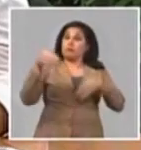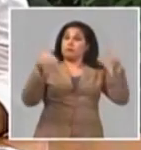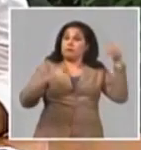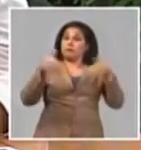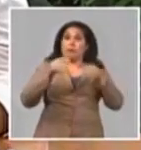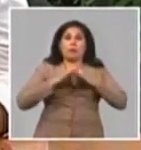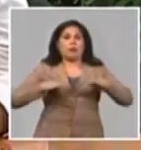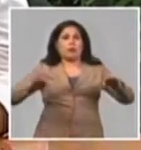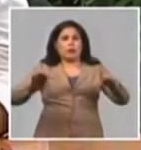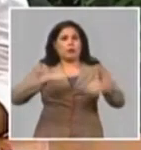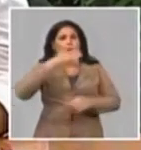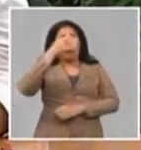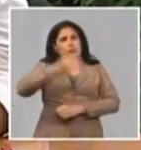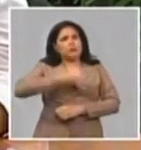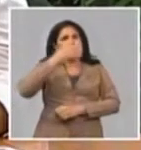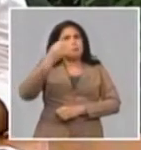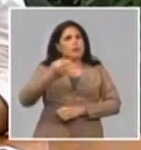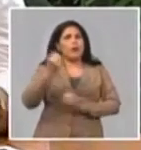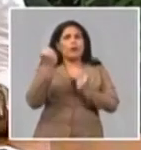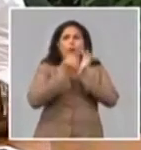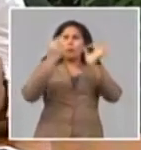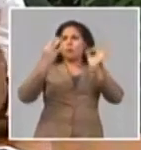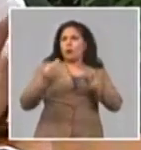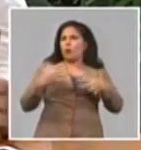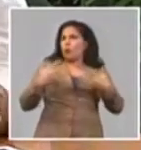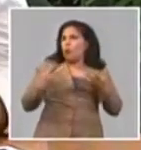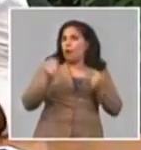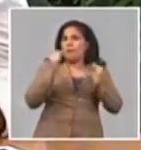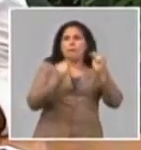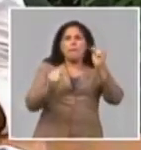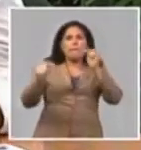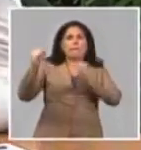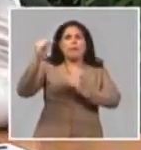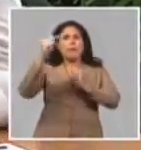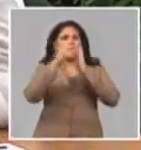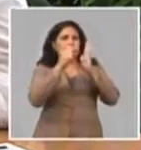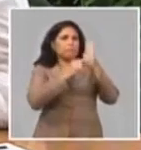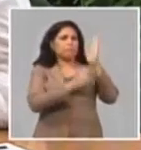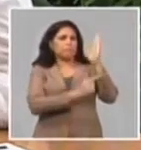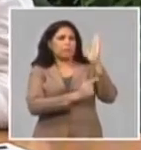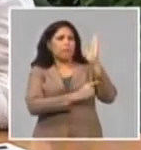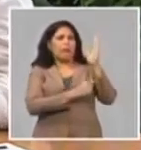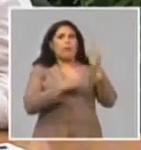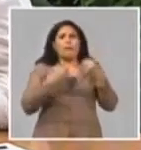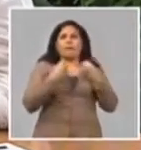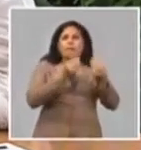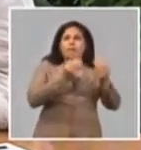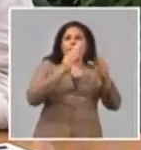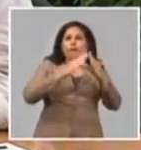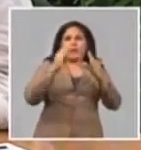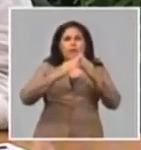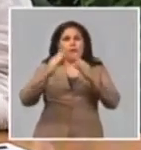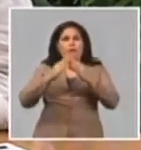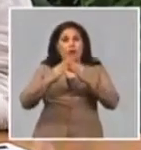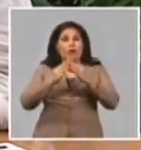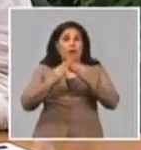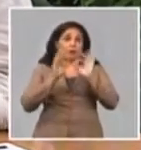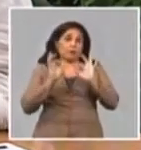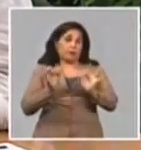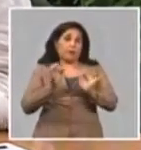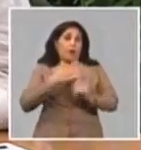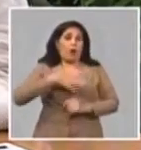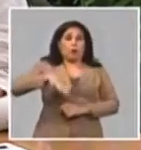explicando la política esta que se había aprobado, cuáles eran los principios para la implementación de esta política